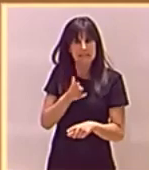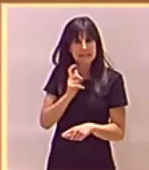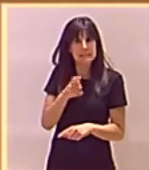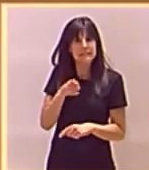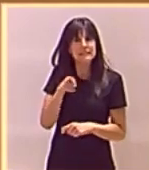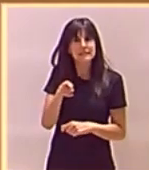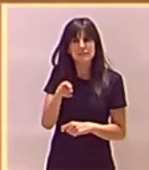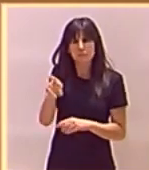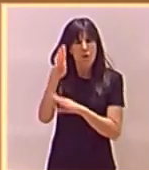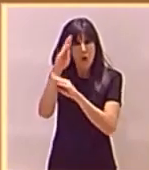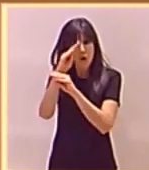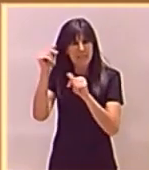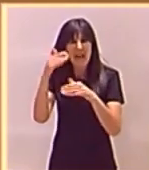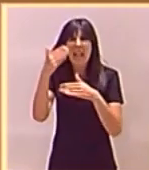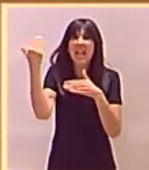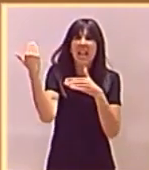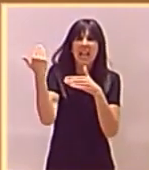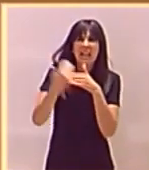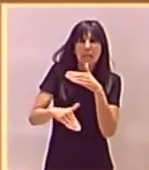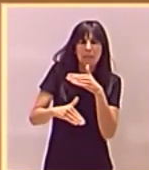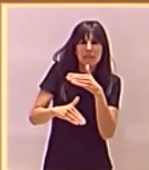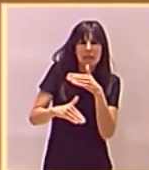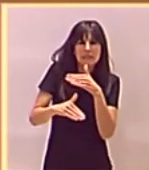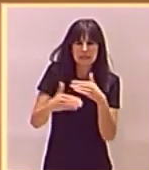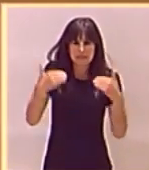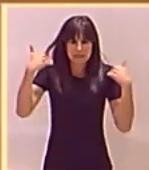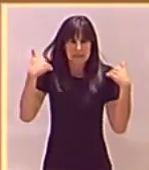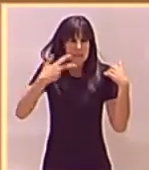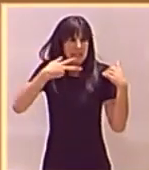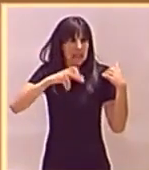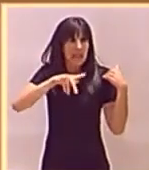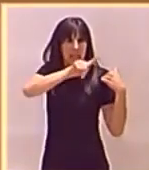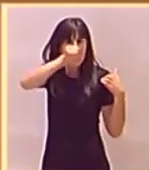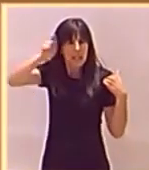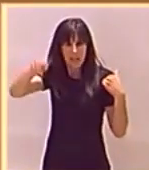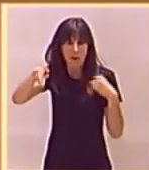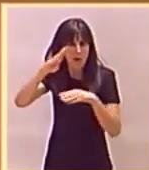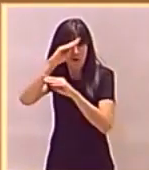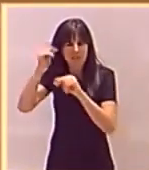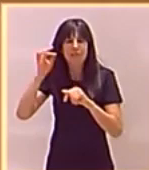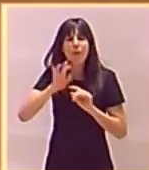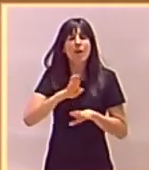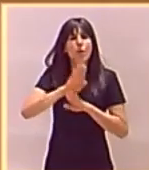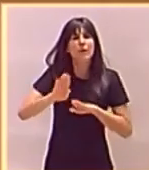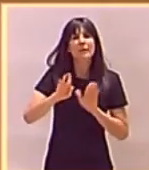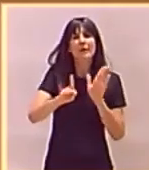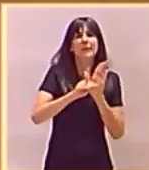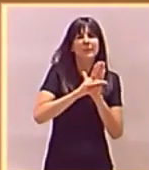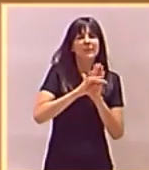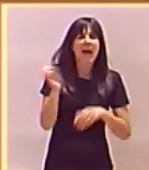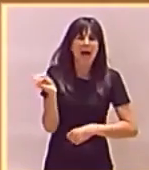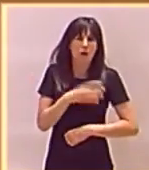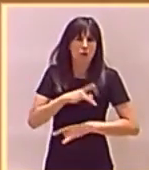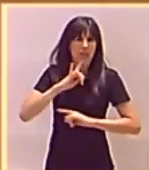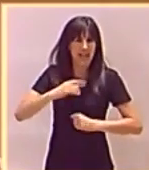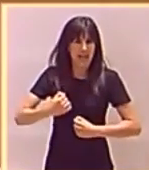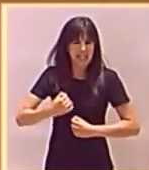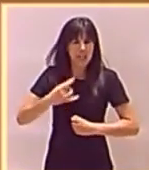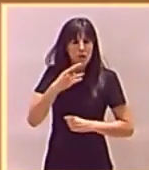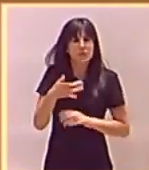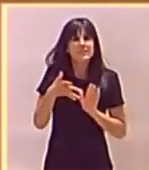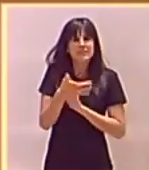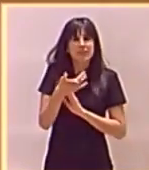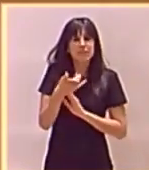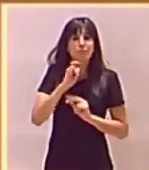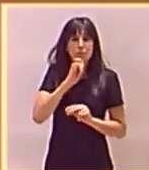se les olvidan los límites competenciales, incluso como en el último decreto de ahorro energético, diseñando un